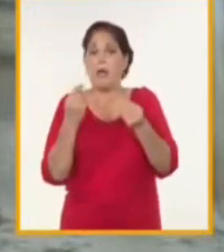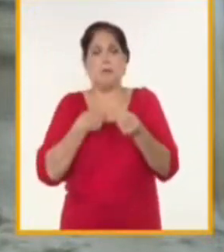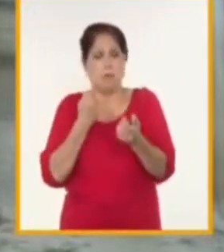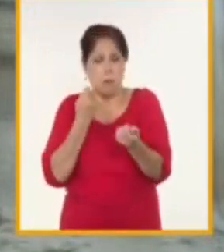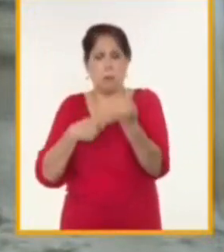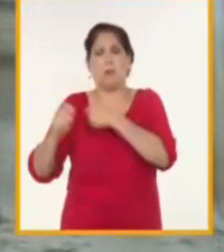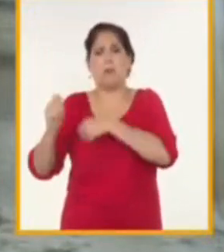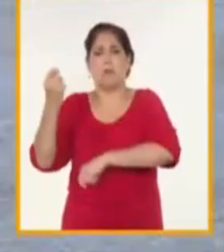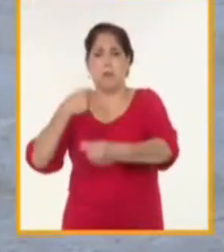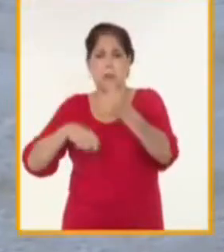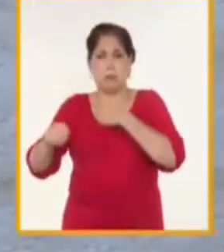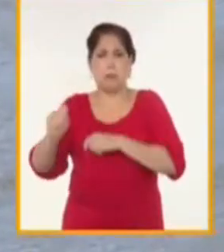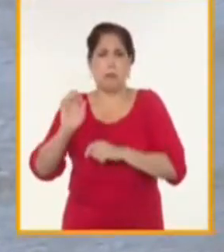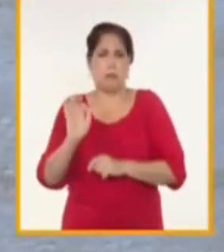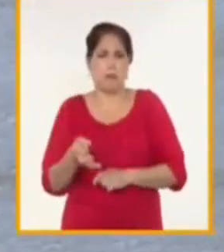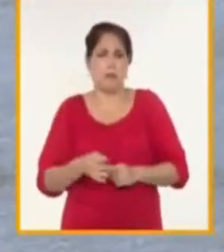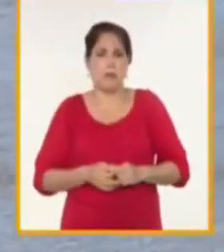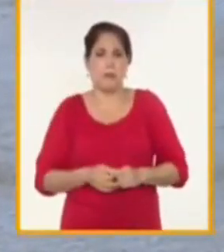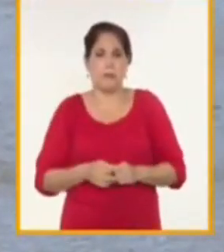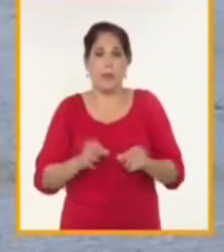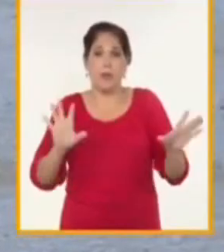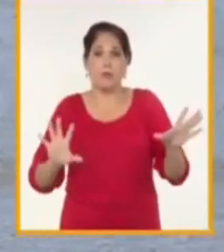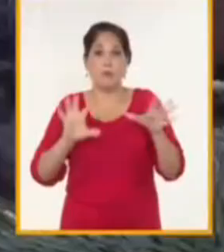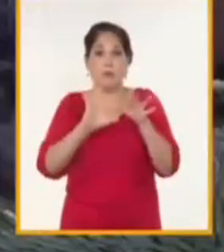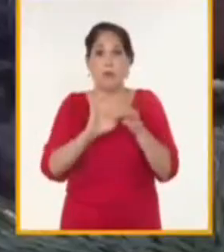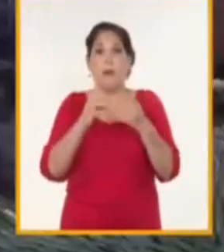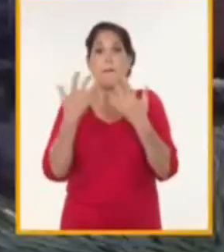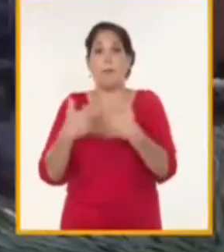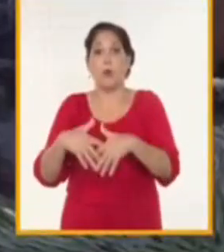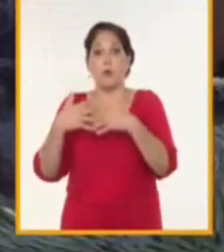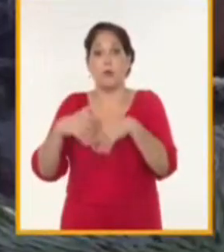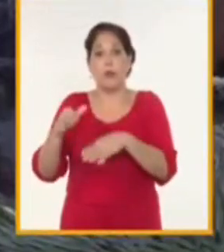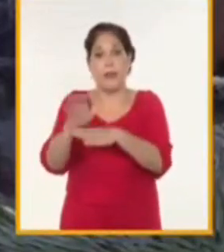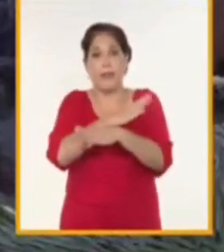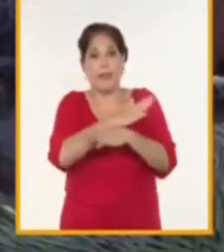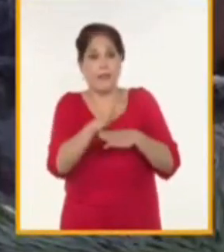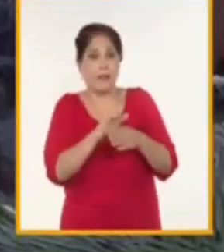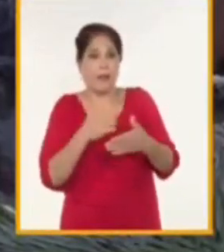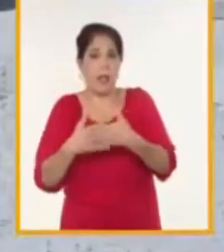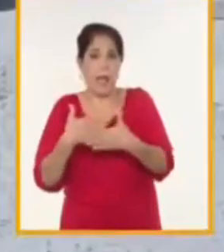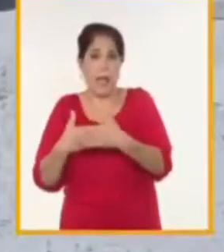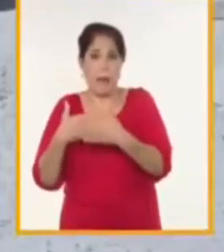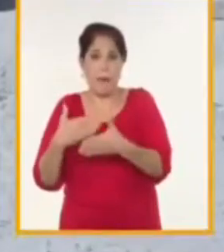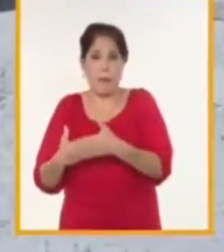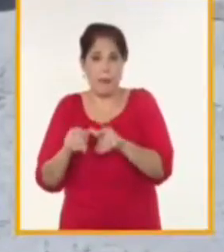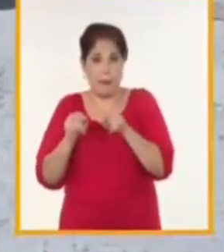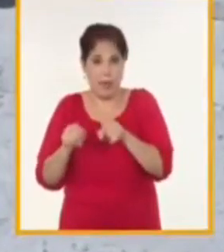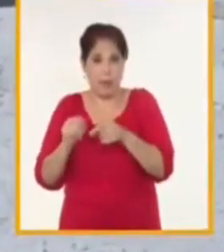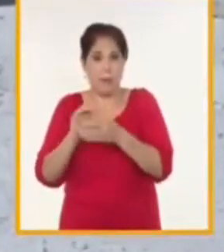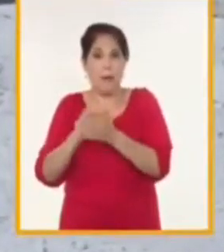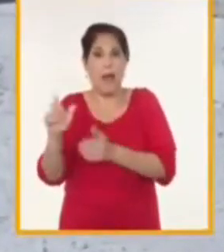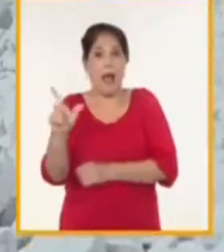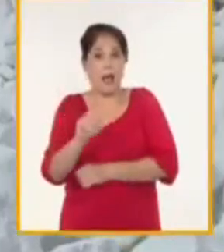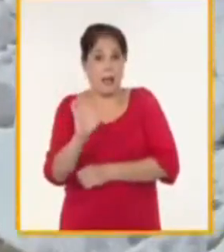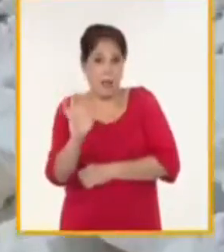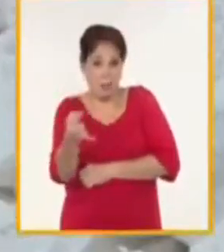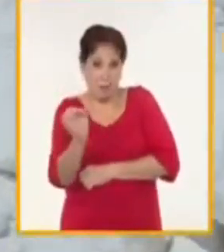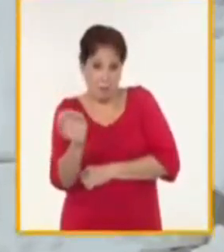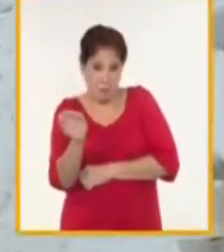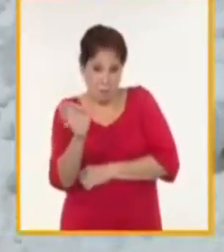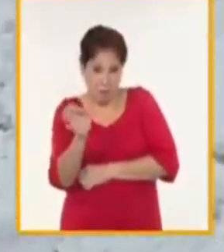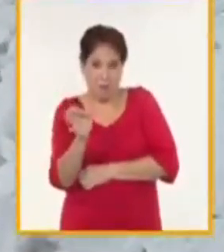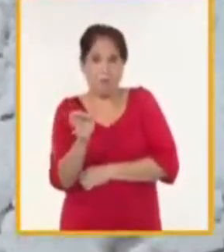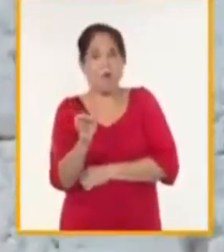cubriendo con esta capacidad la articulación productiva establecida con las empresas radicadas en la zona especial de desarrollo Mariel